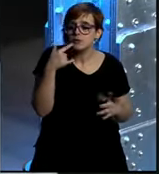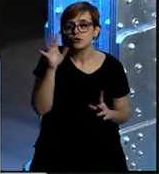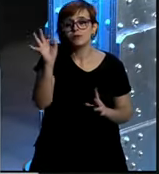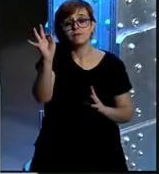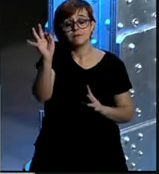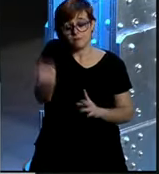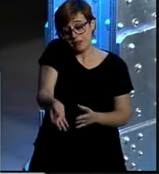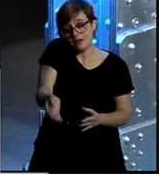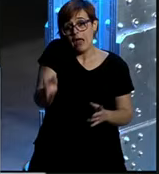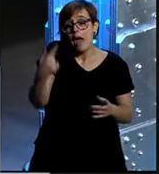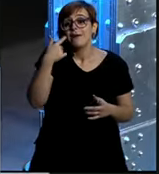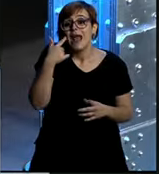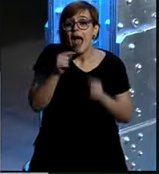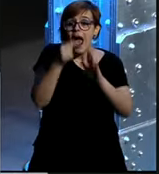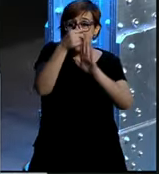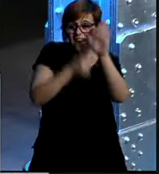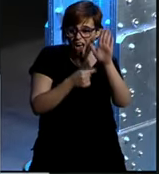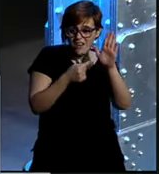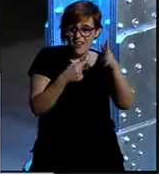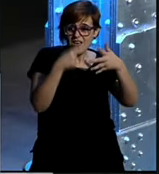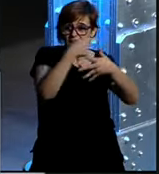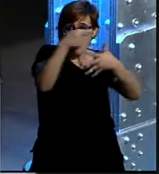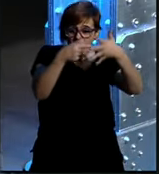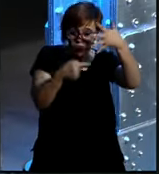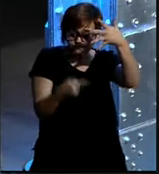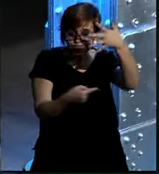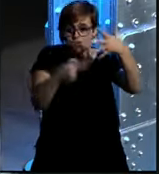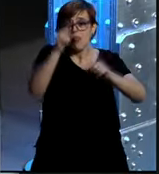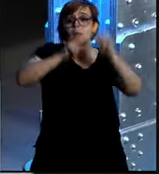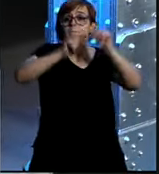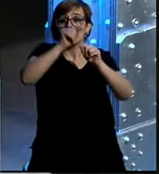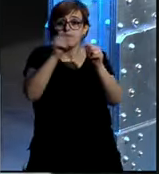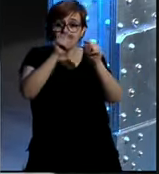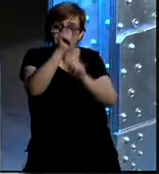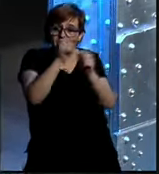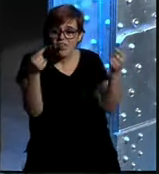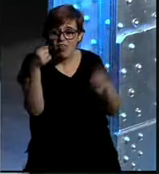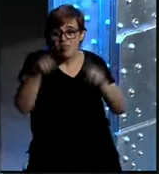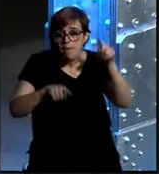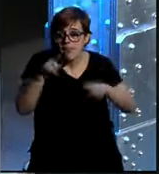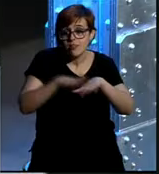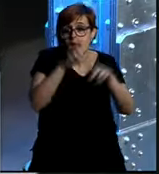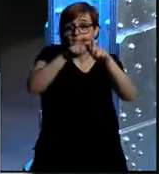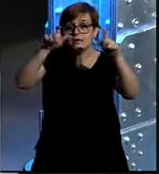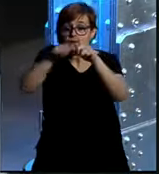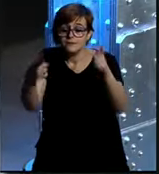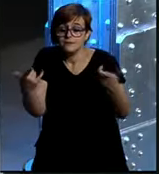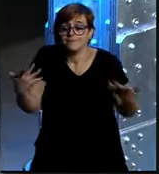experiencia de cómo qué es lo que mide cada ranking y cómo se mide lo que explica las posiciones de unas empresas o de otras también pues